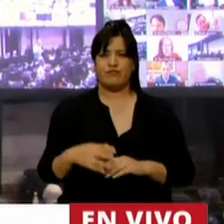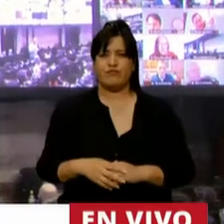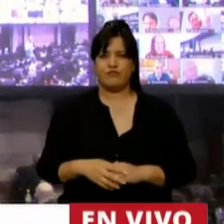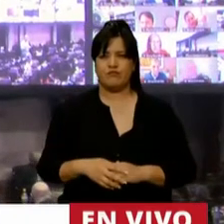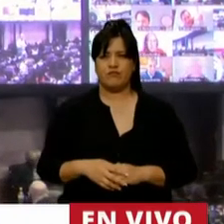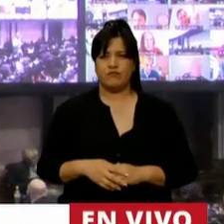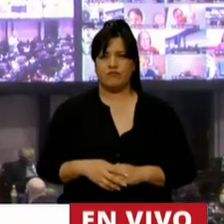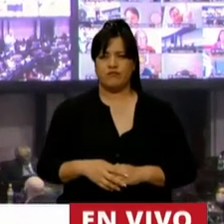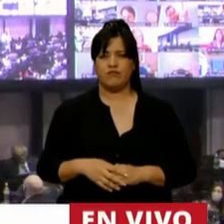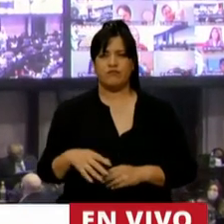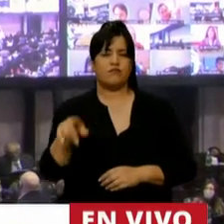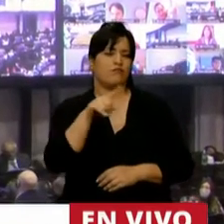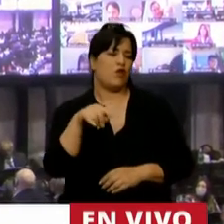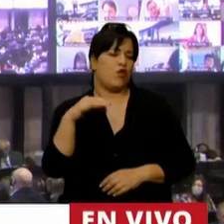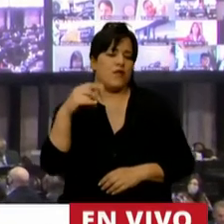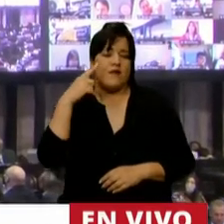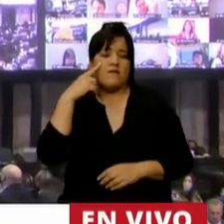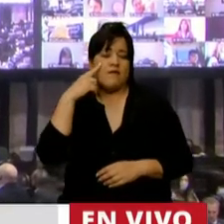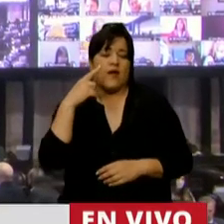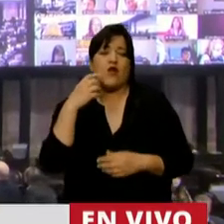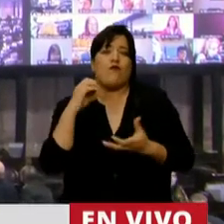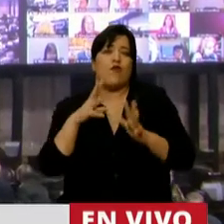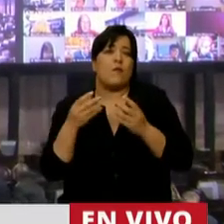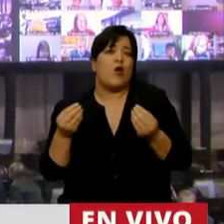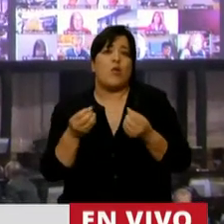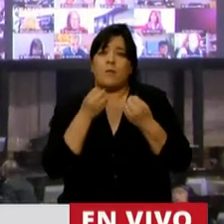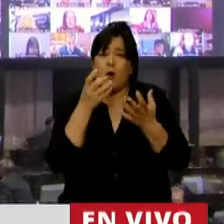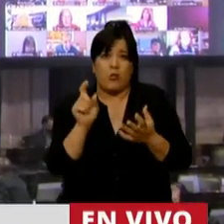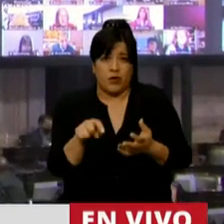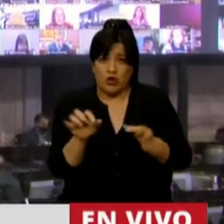Vamos a tener que ver cómo mejoramos esto, porque yo no lo toco, señor presidente.